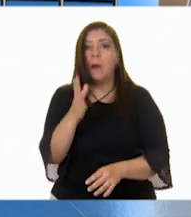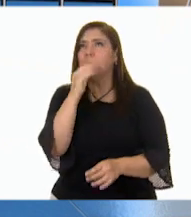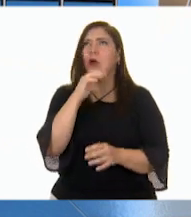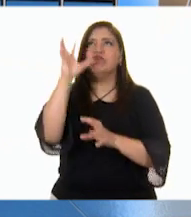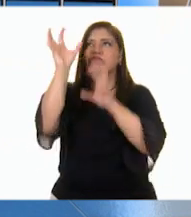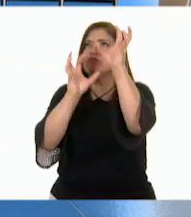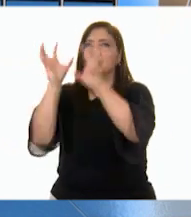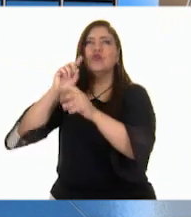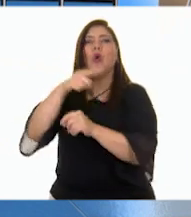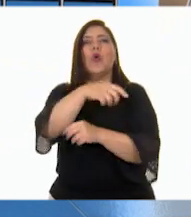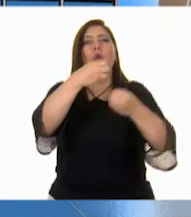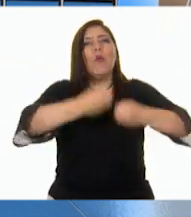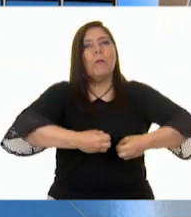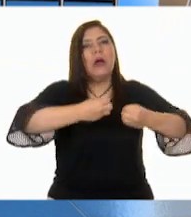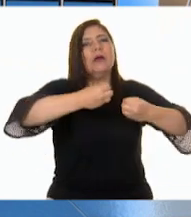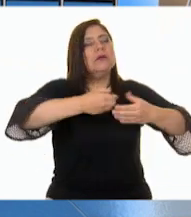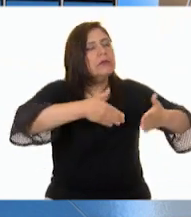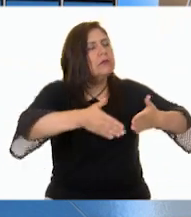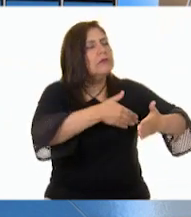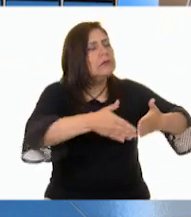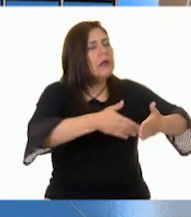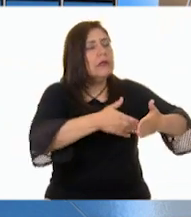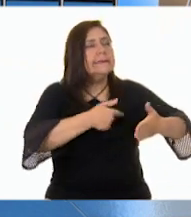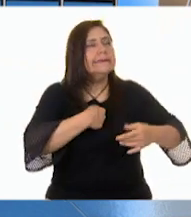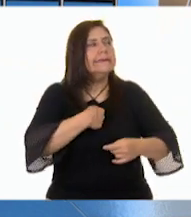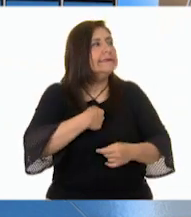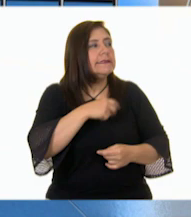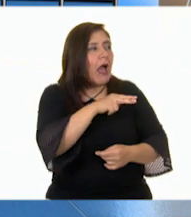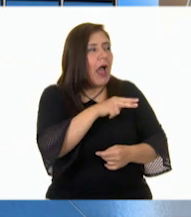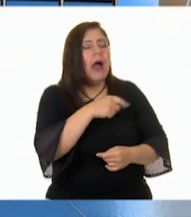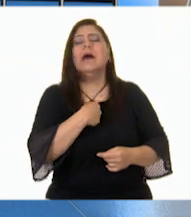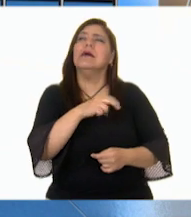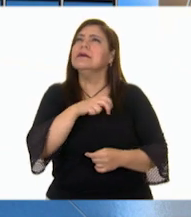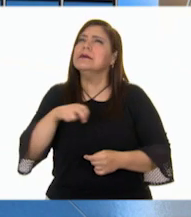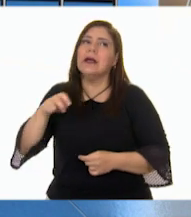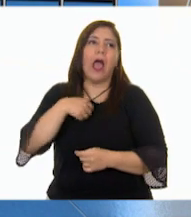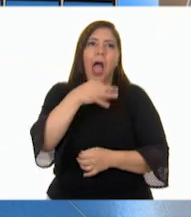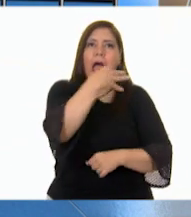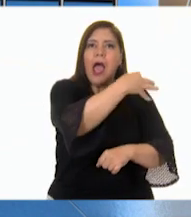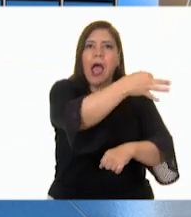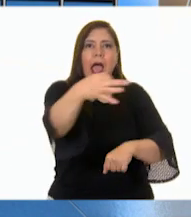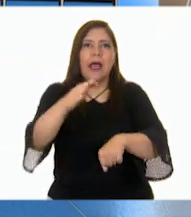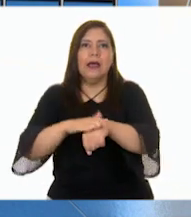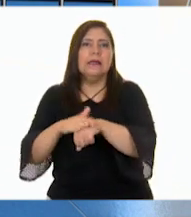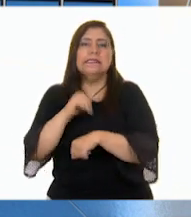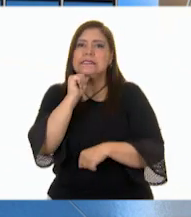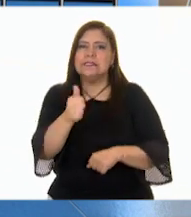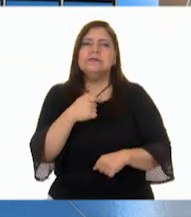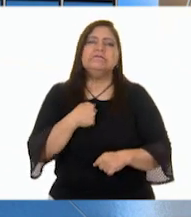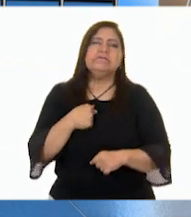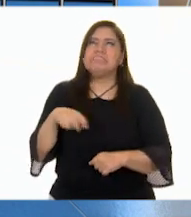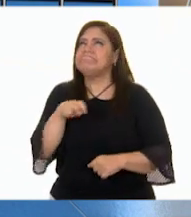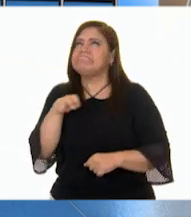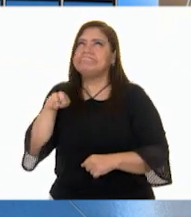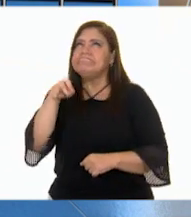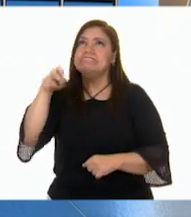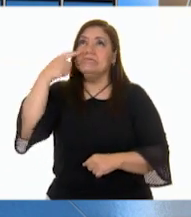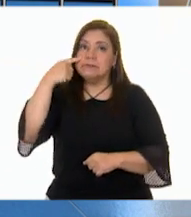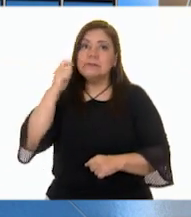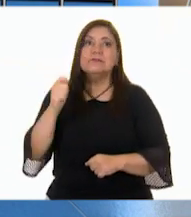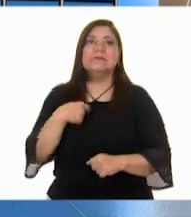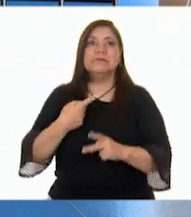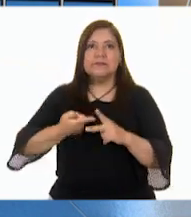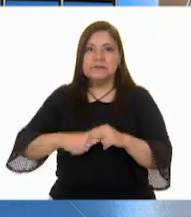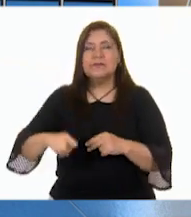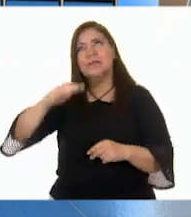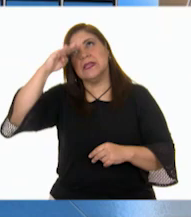porque estaba cocinando. Así que decidí subirme al árbol y no le avisé a nadie. Al principio fue divertido buscar